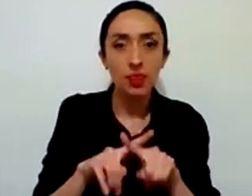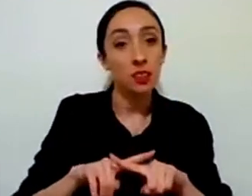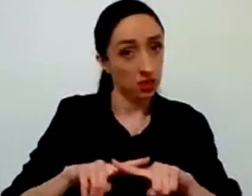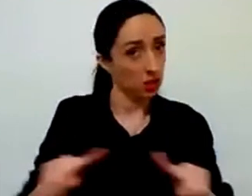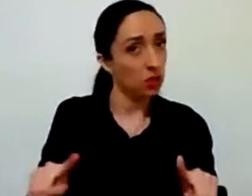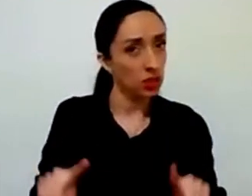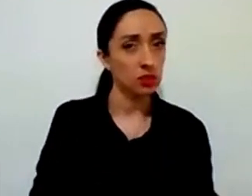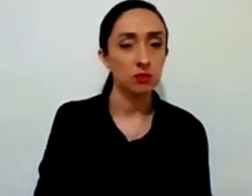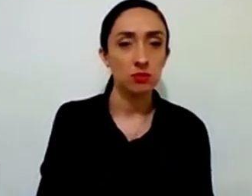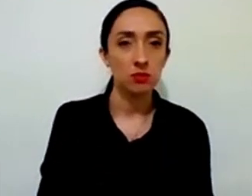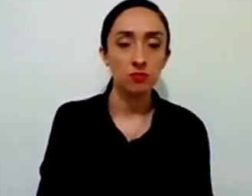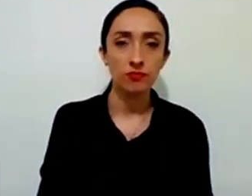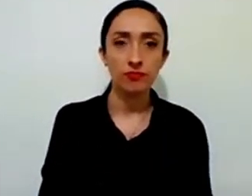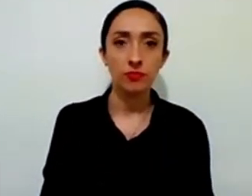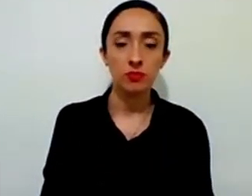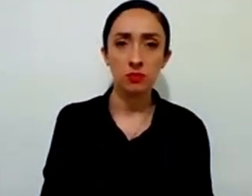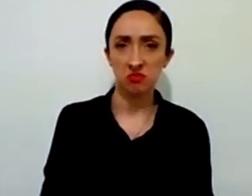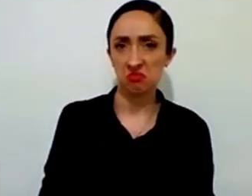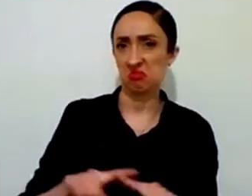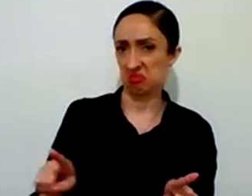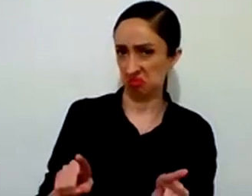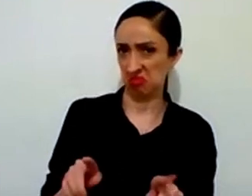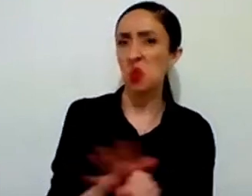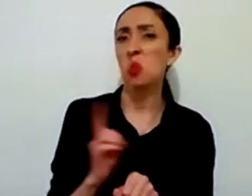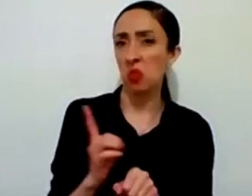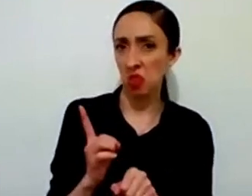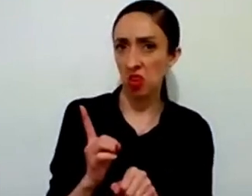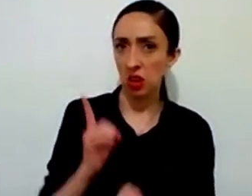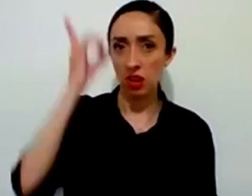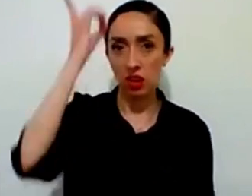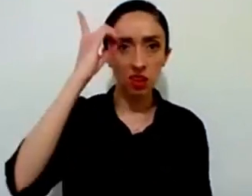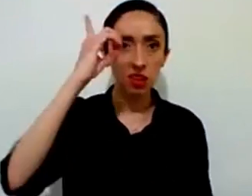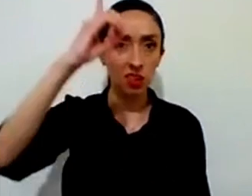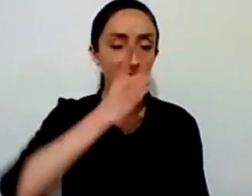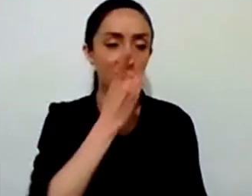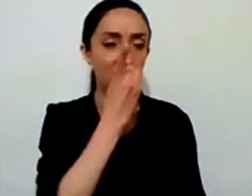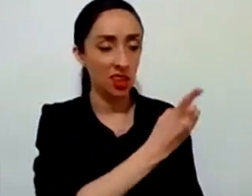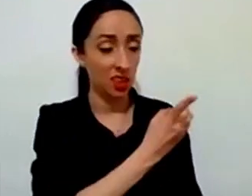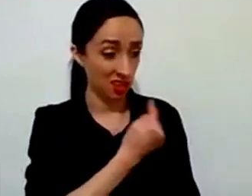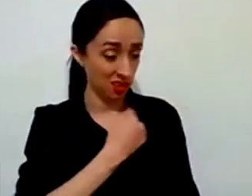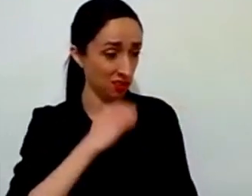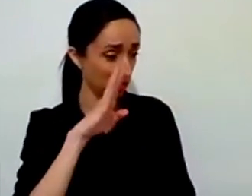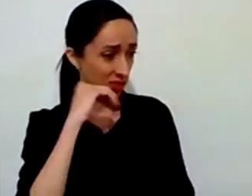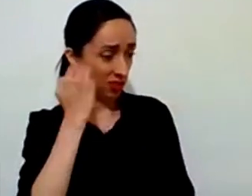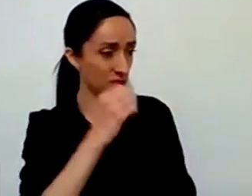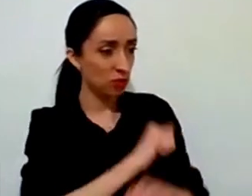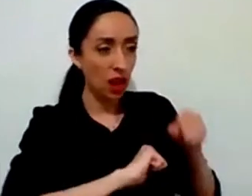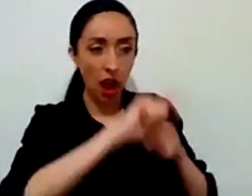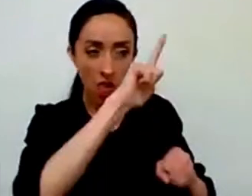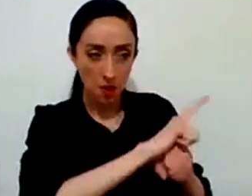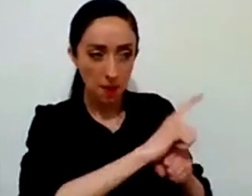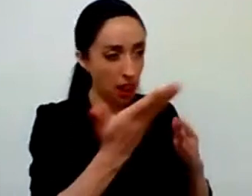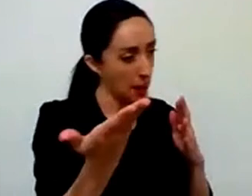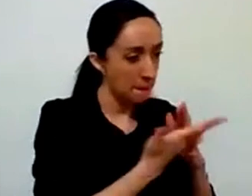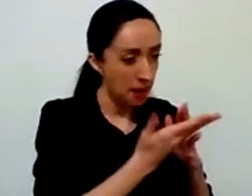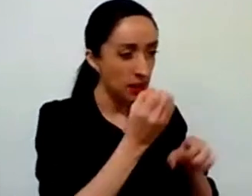va diciendo que no le interesa la sangre de animales entonces esto